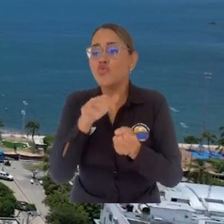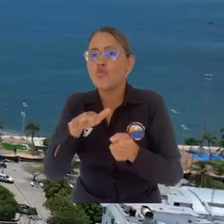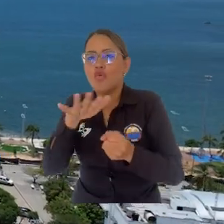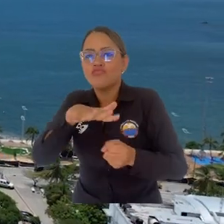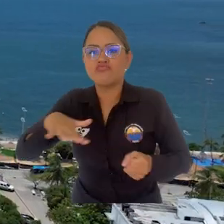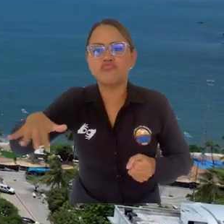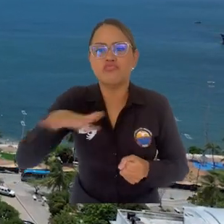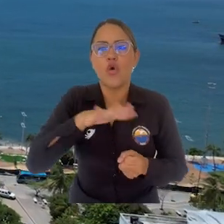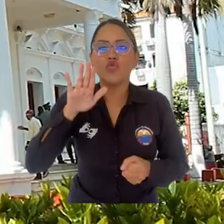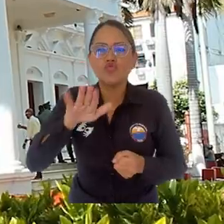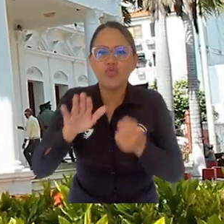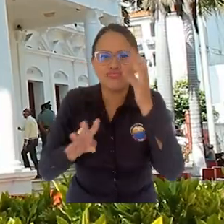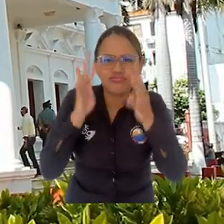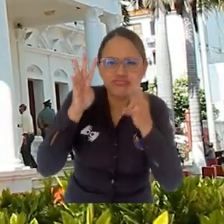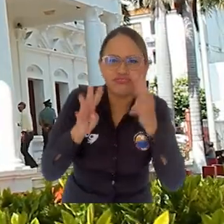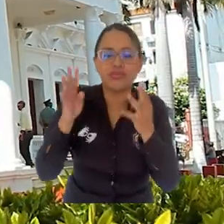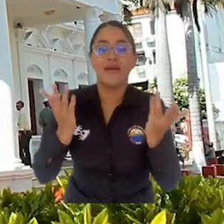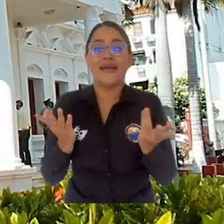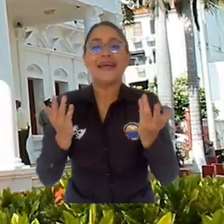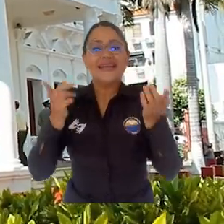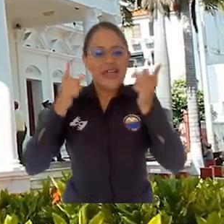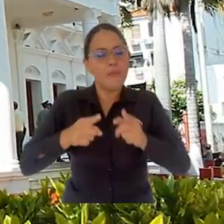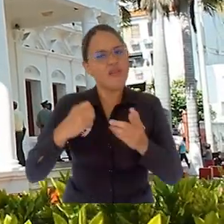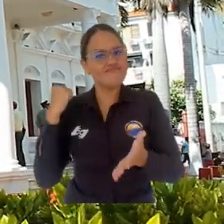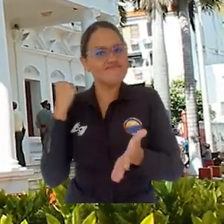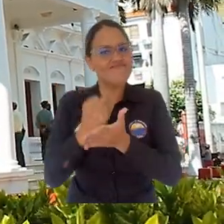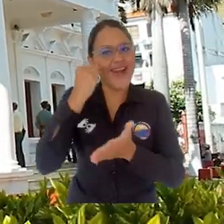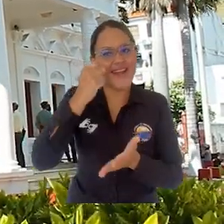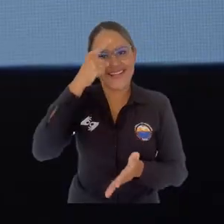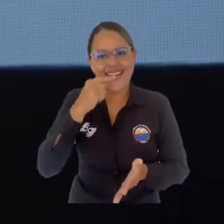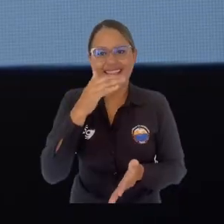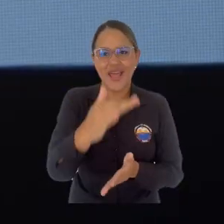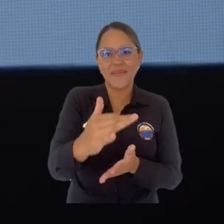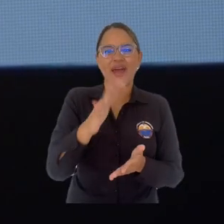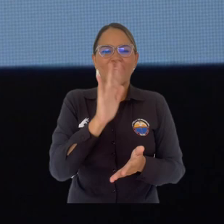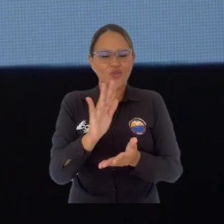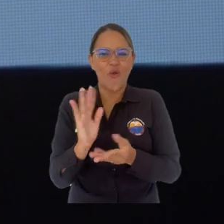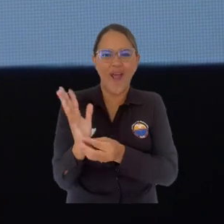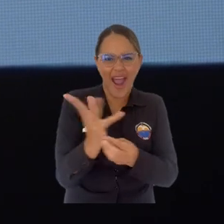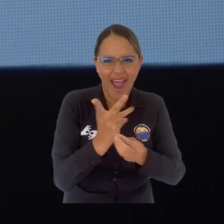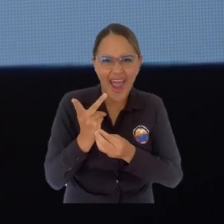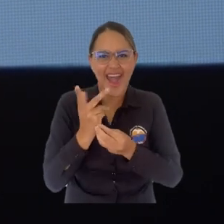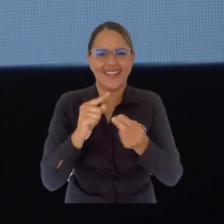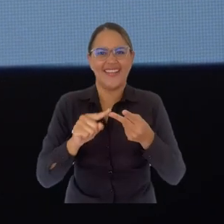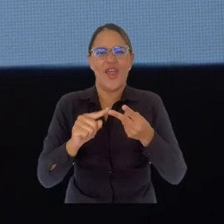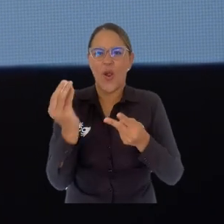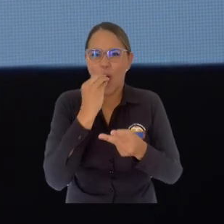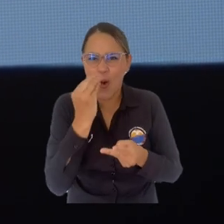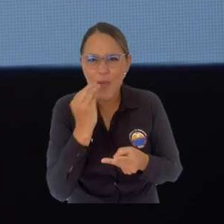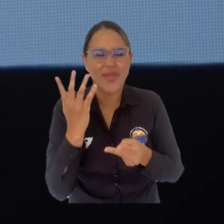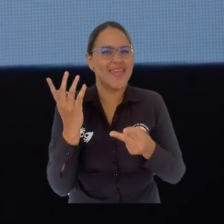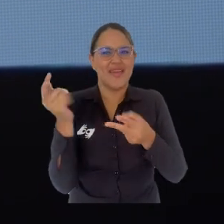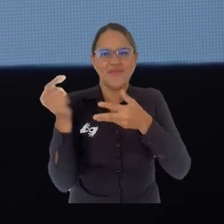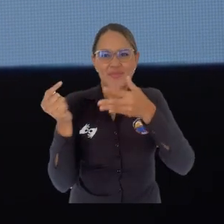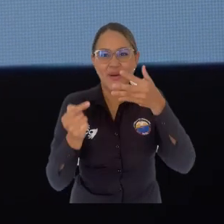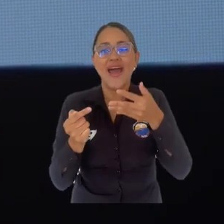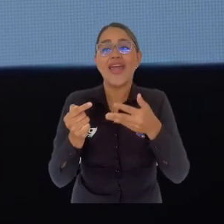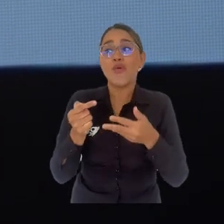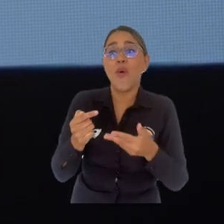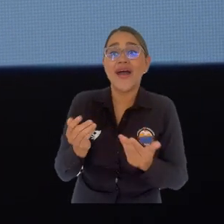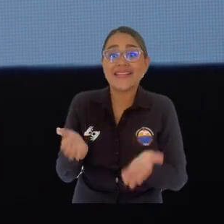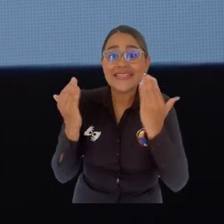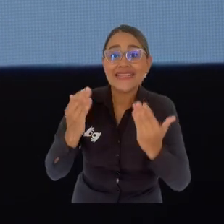en distritos de innovación, generar la marca propia de Santa Marta, de nuestra gastronomía, pero también de nuestra artesanía que se nutre